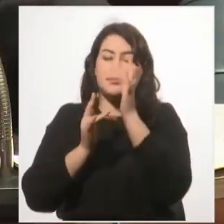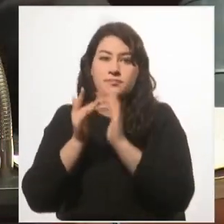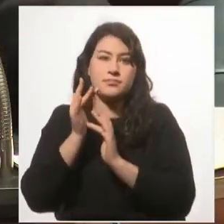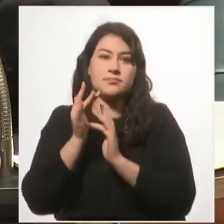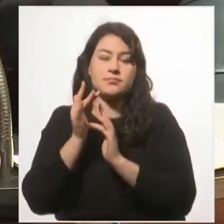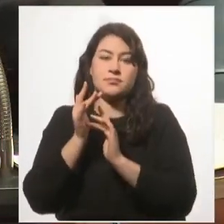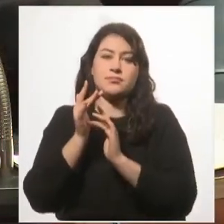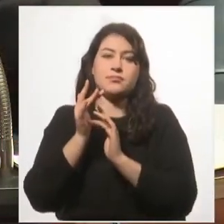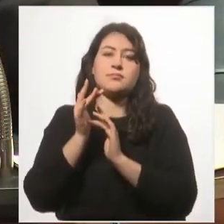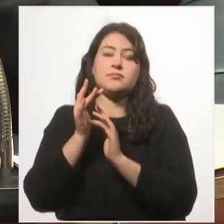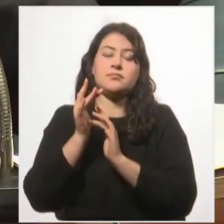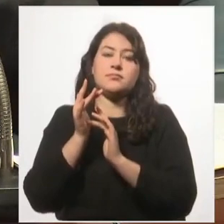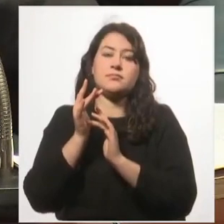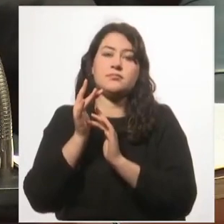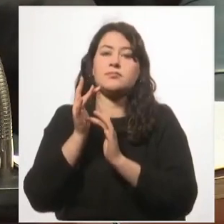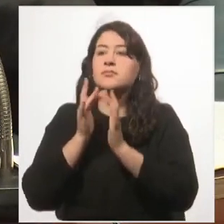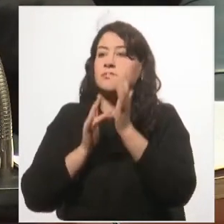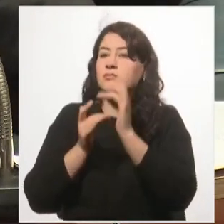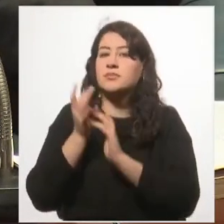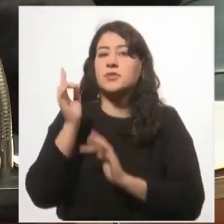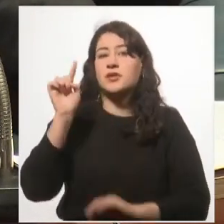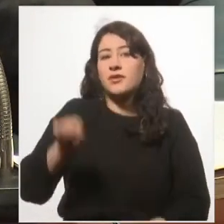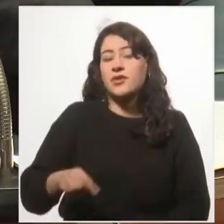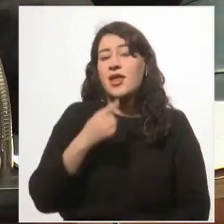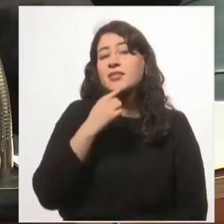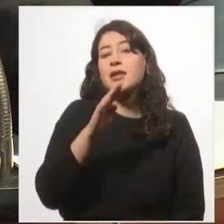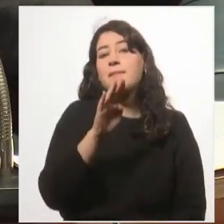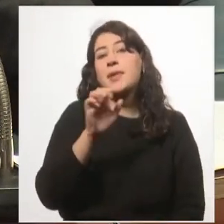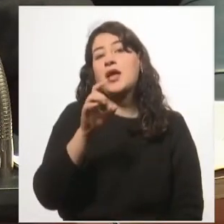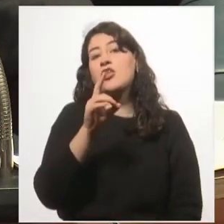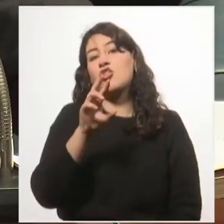Cristo que vino a decirle a Pedro,